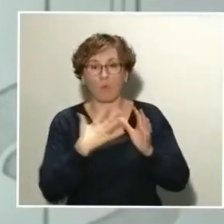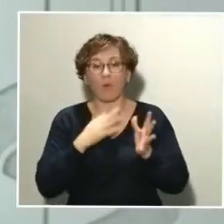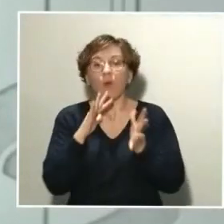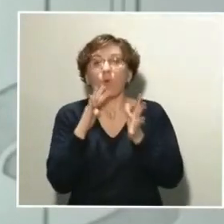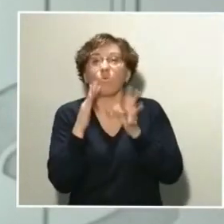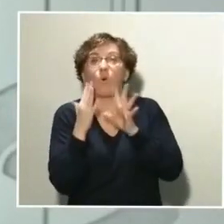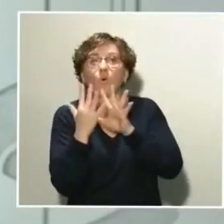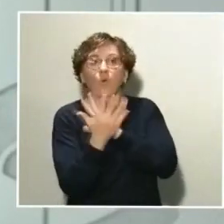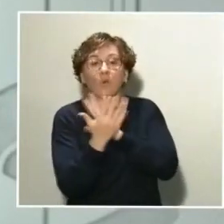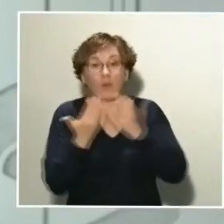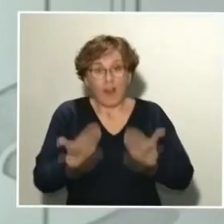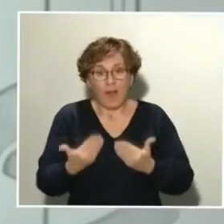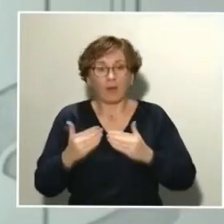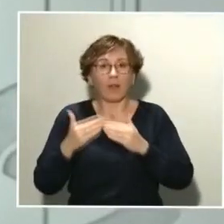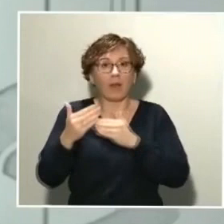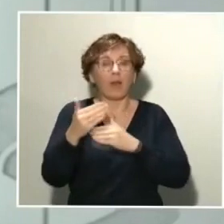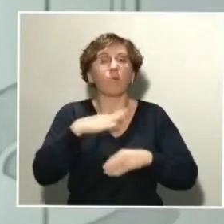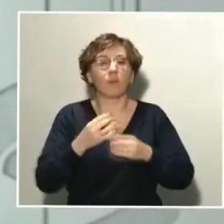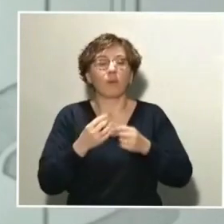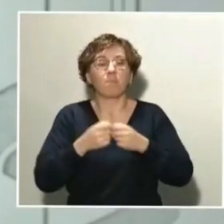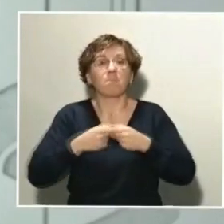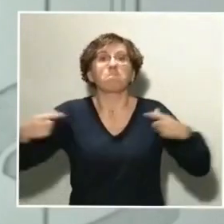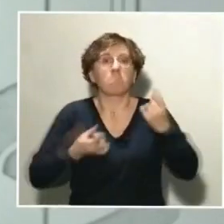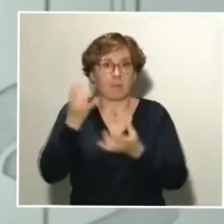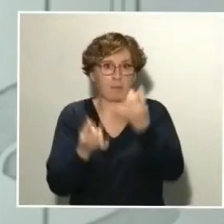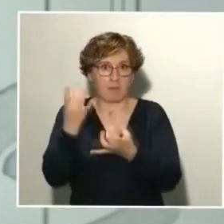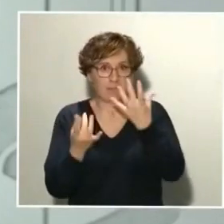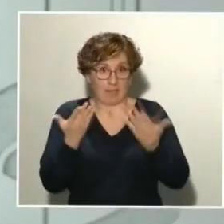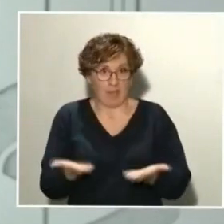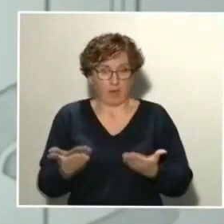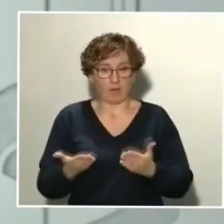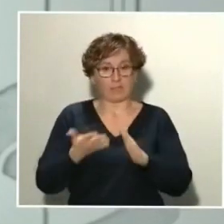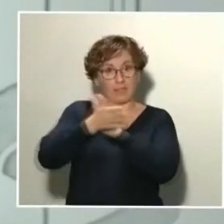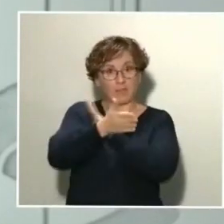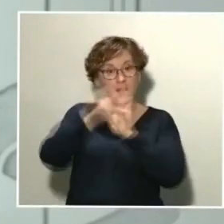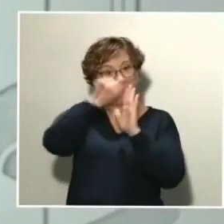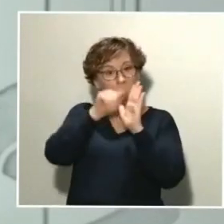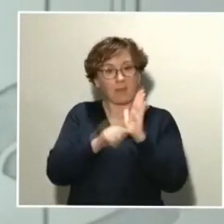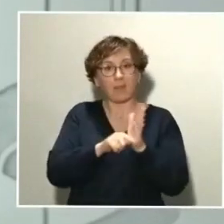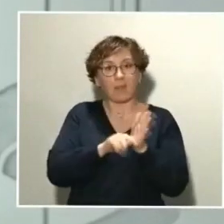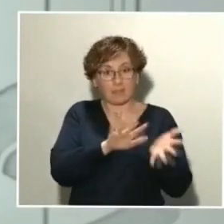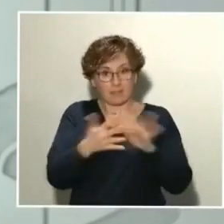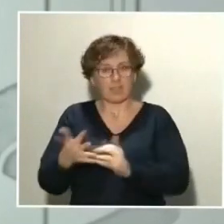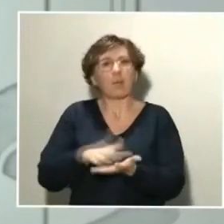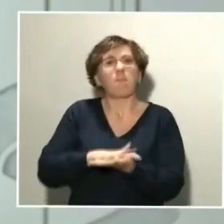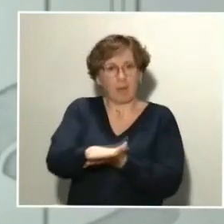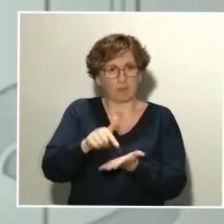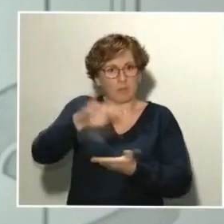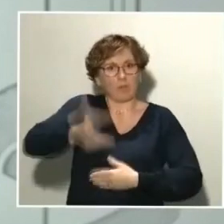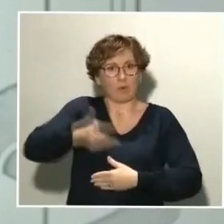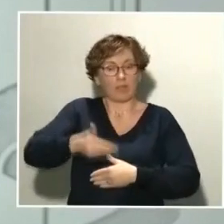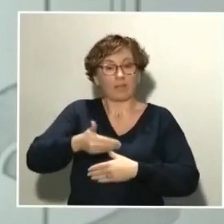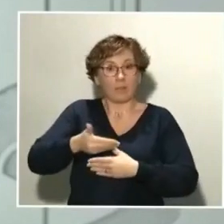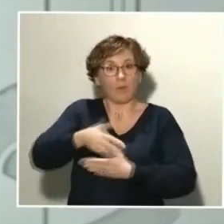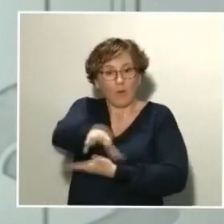del que tienen ahora. Entendemos que las medidas que se están aplicando van a tener un impacto importante. Ese impacto se va a poder valorar. Ya estamos